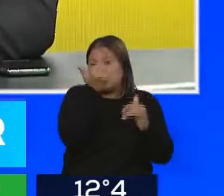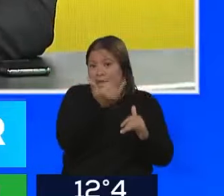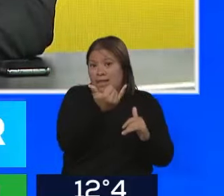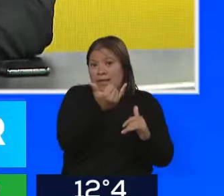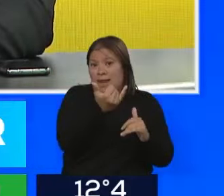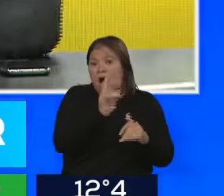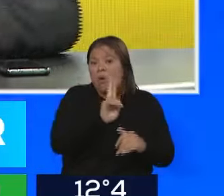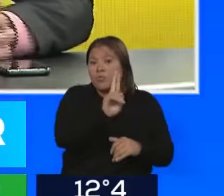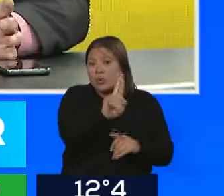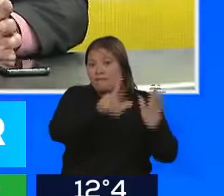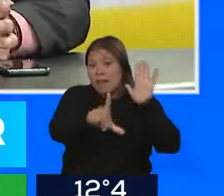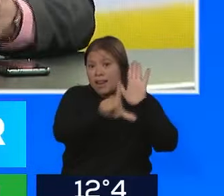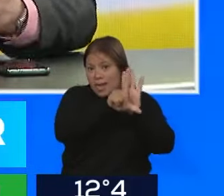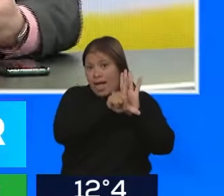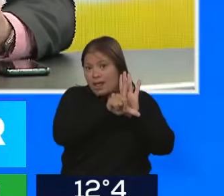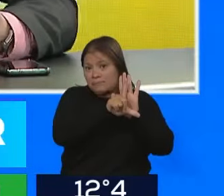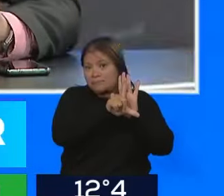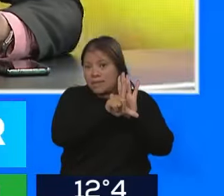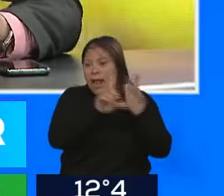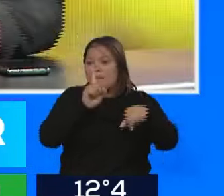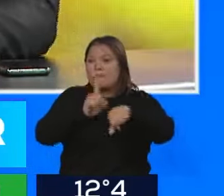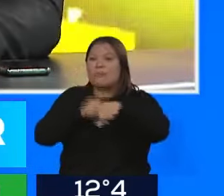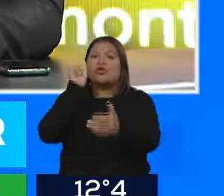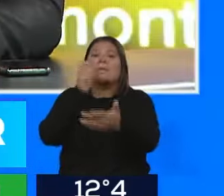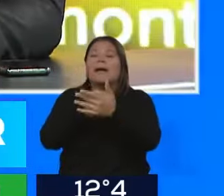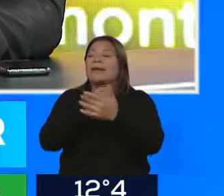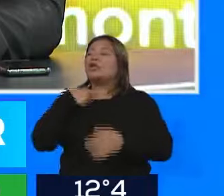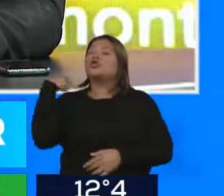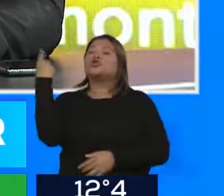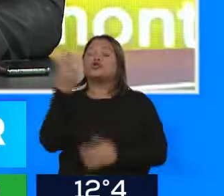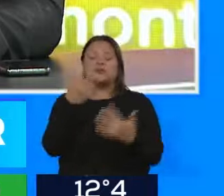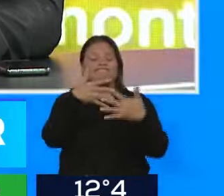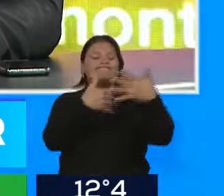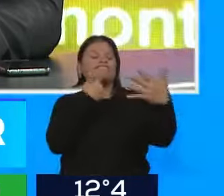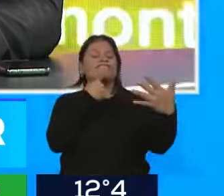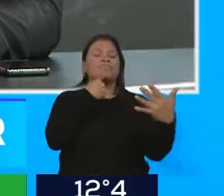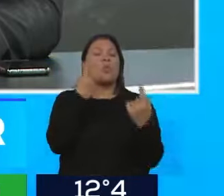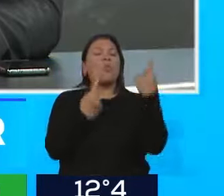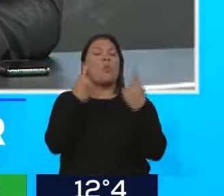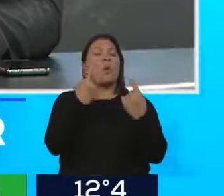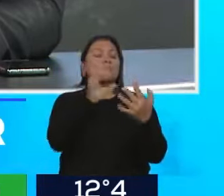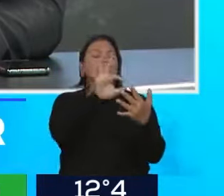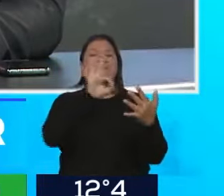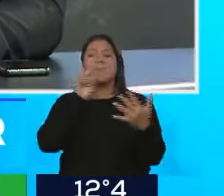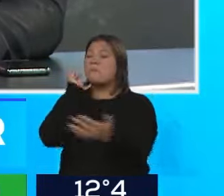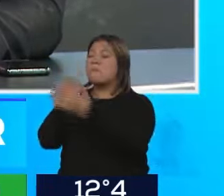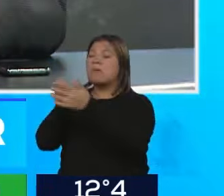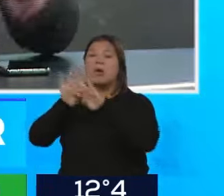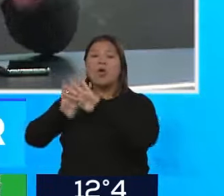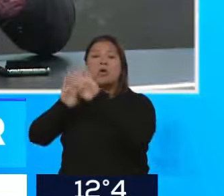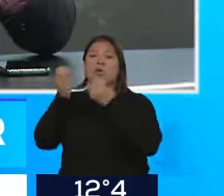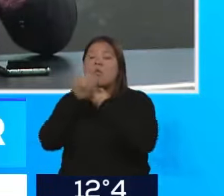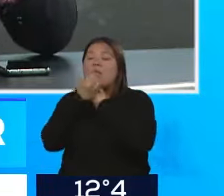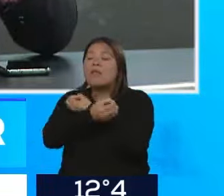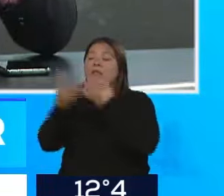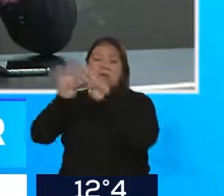por el Banco Central de la República Argentina. Y a la hora de pagar, nosotros podemos utilizar cualquiera de estas billeteras y escanear cualquier código. A